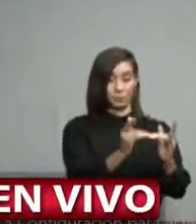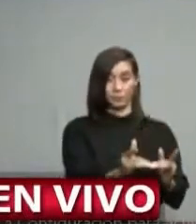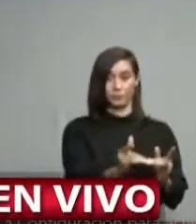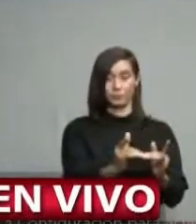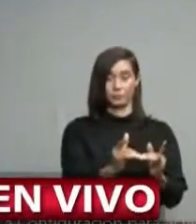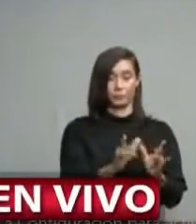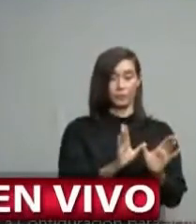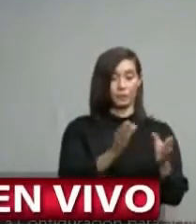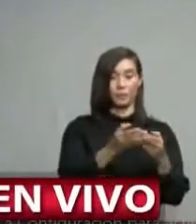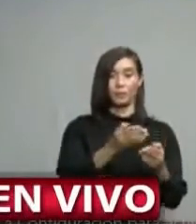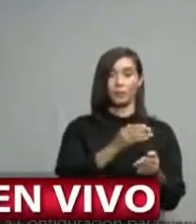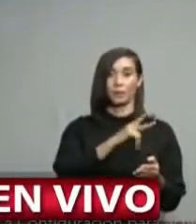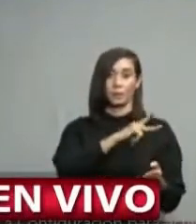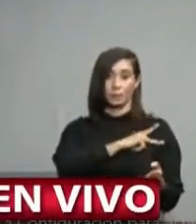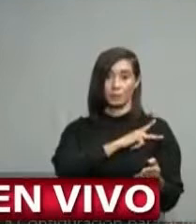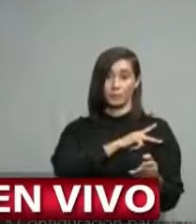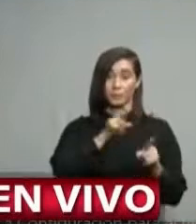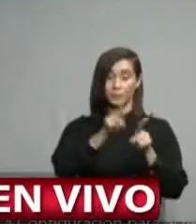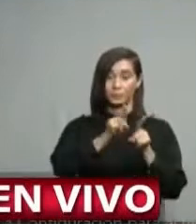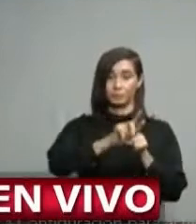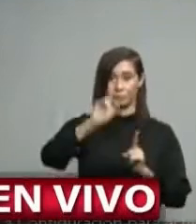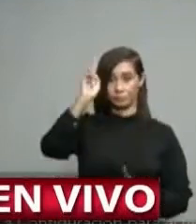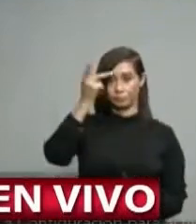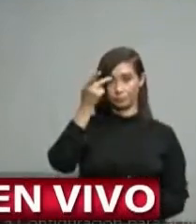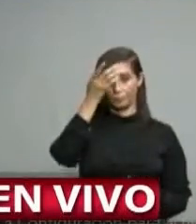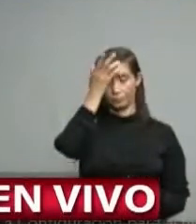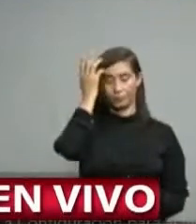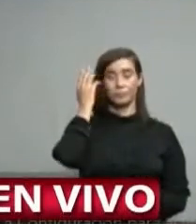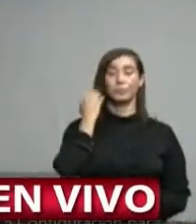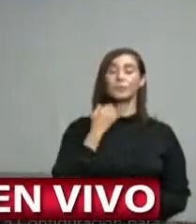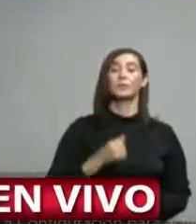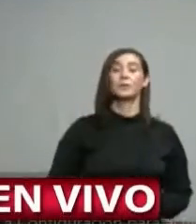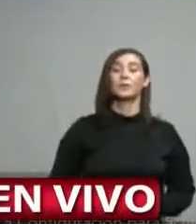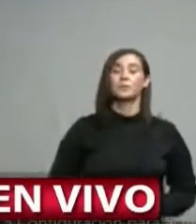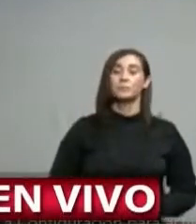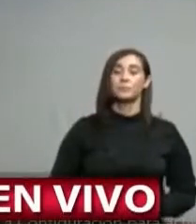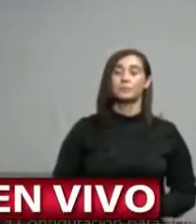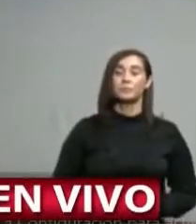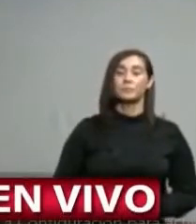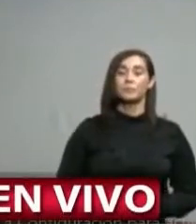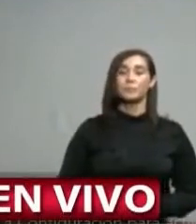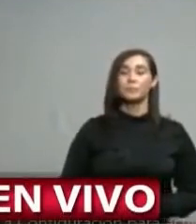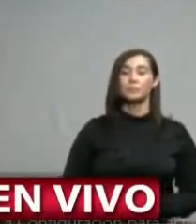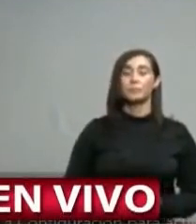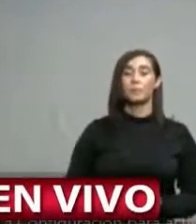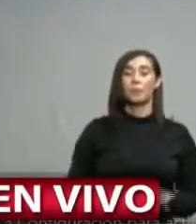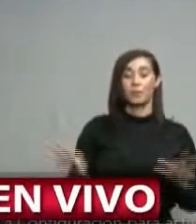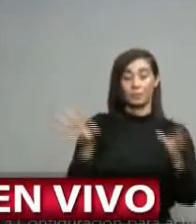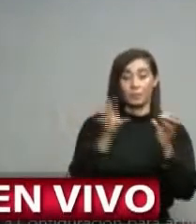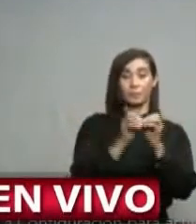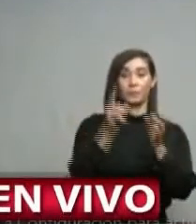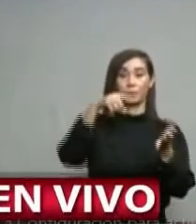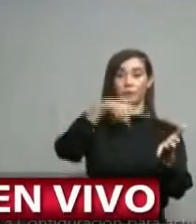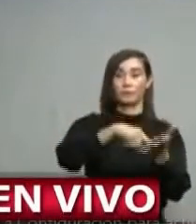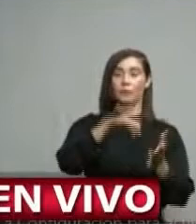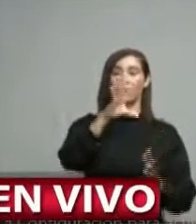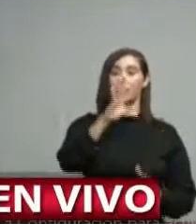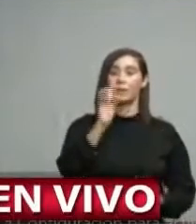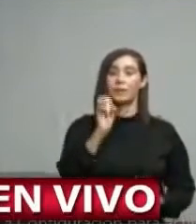tanto de la parte pública como de la parte privada, e igualmente un total de 1